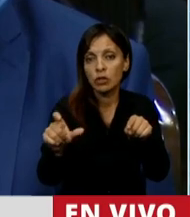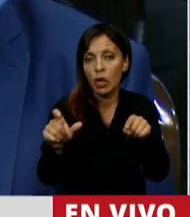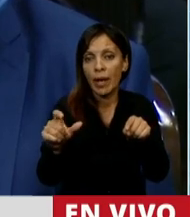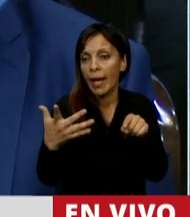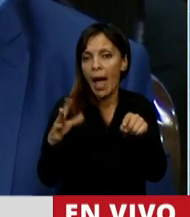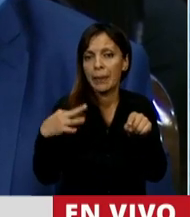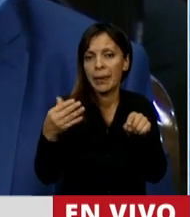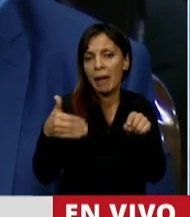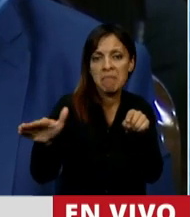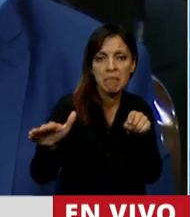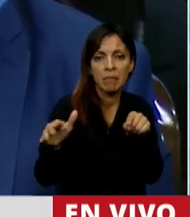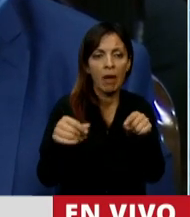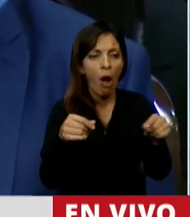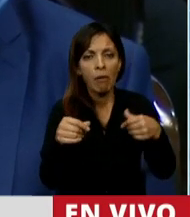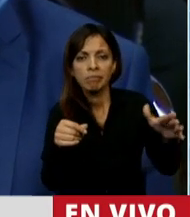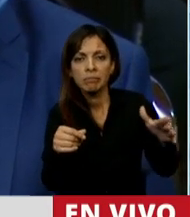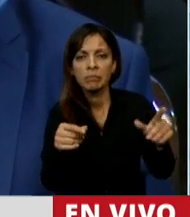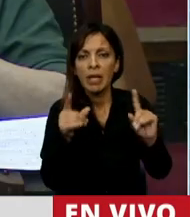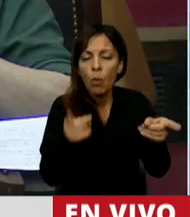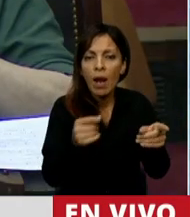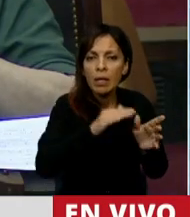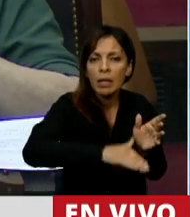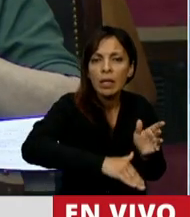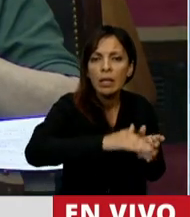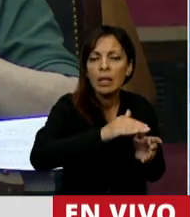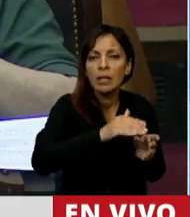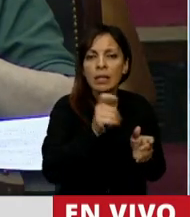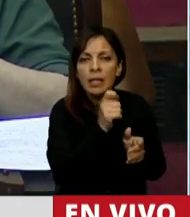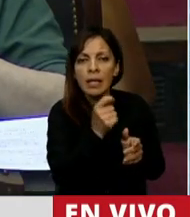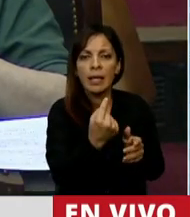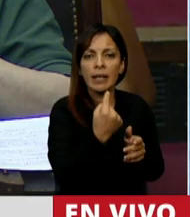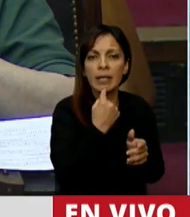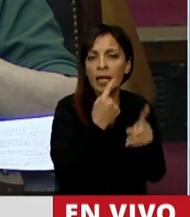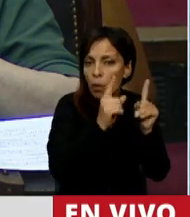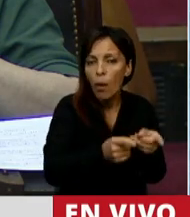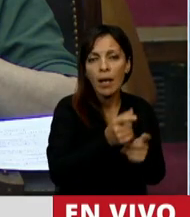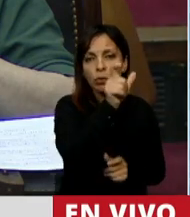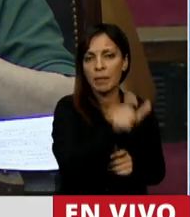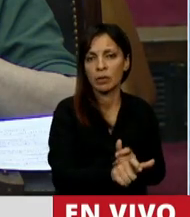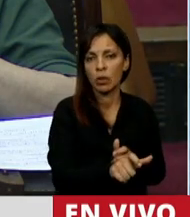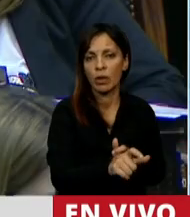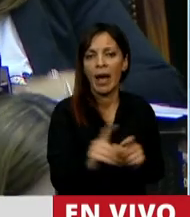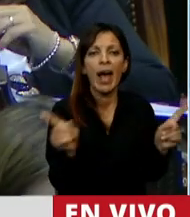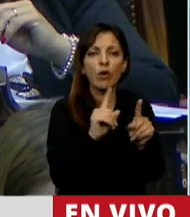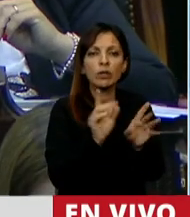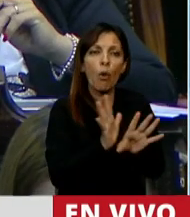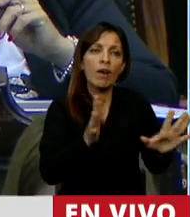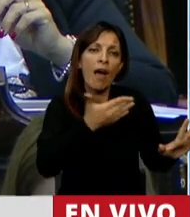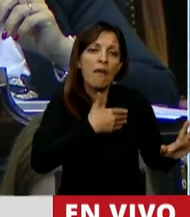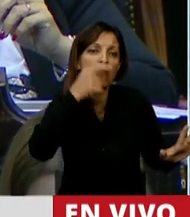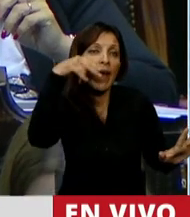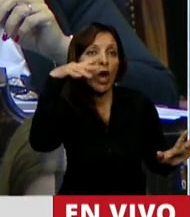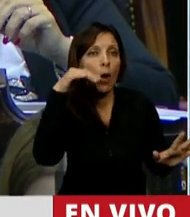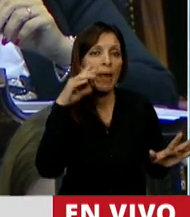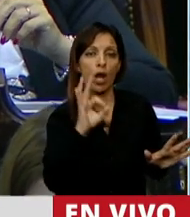es un ser humano, un niño, una niña, una persona. No es un fenómeno como lo